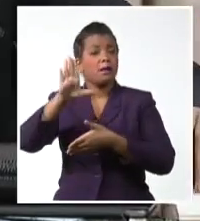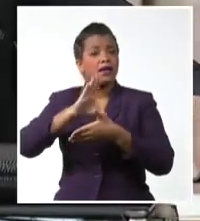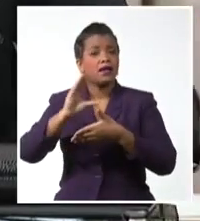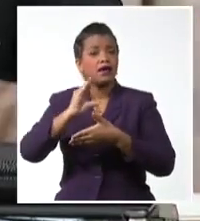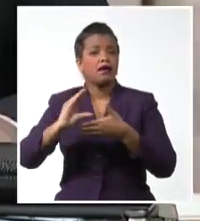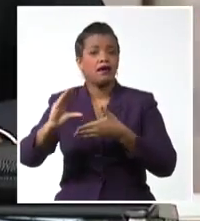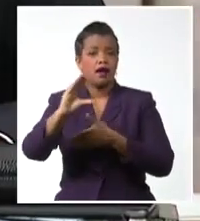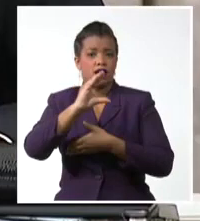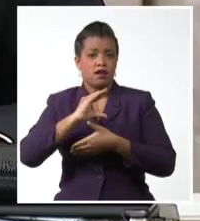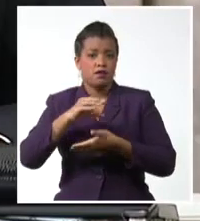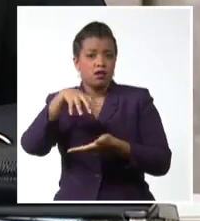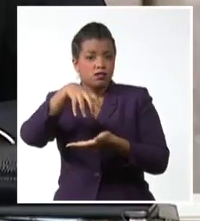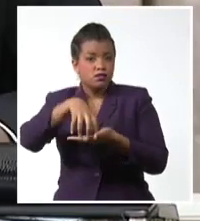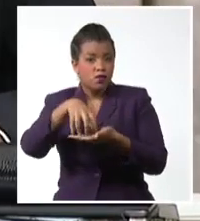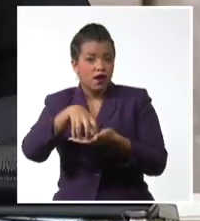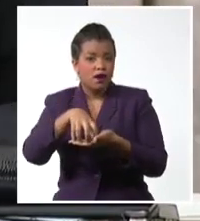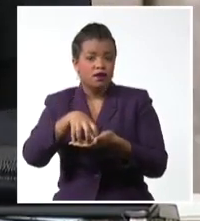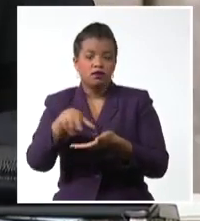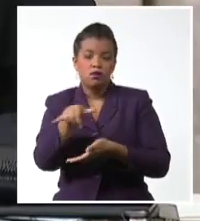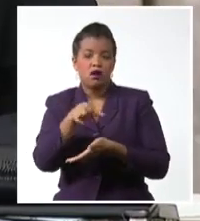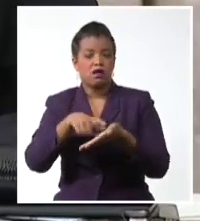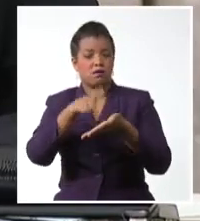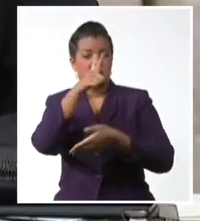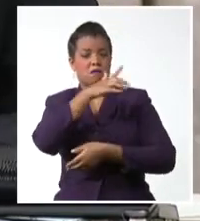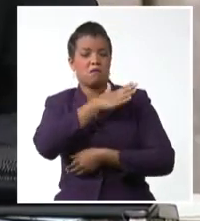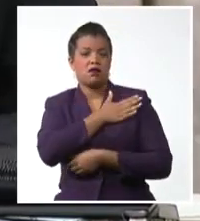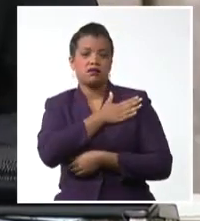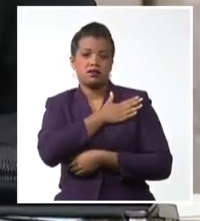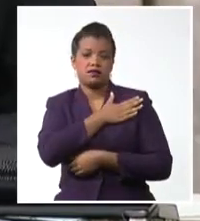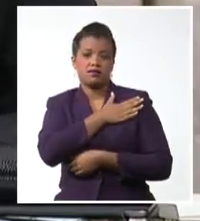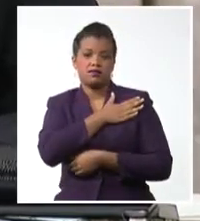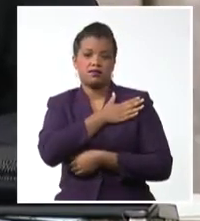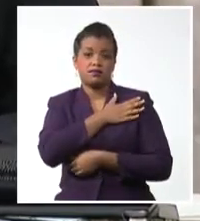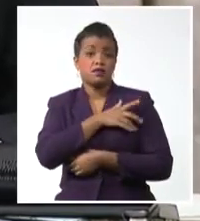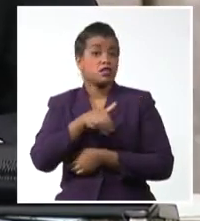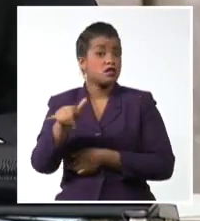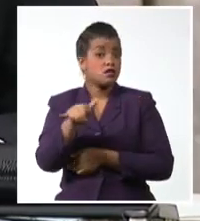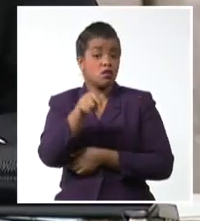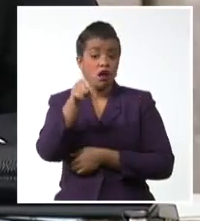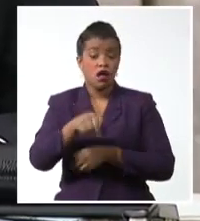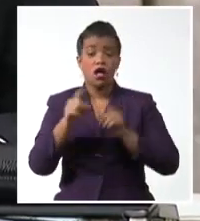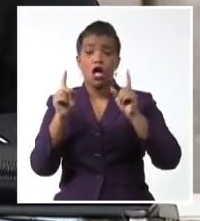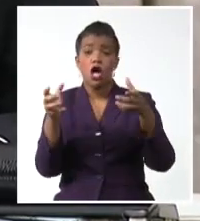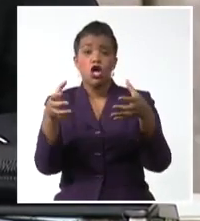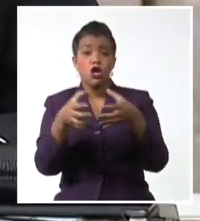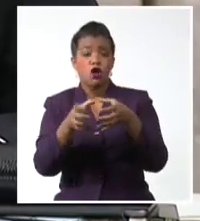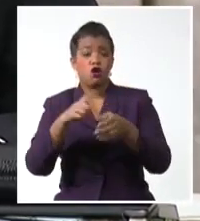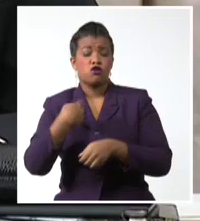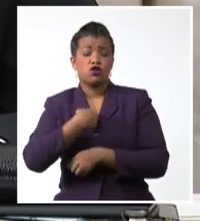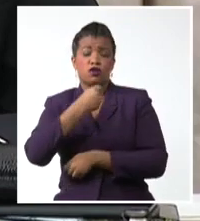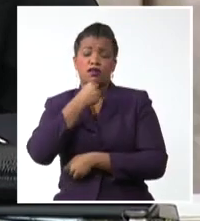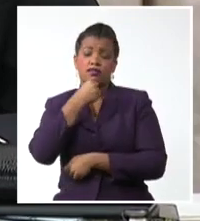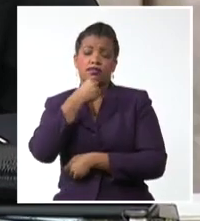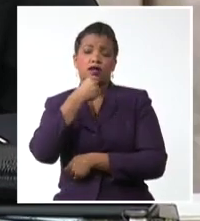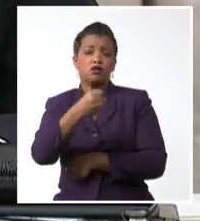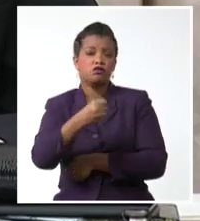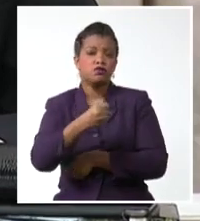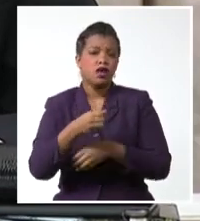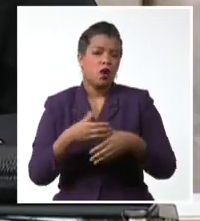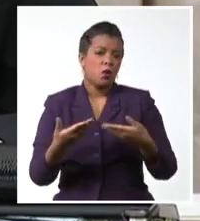como zona de paz imposible olvidar en este escenario nuestra denuncia al bloqueo económico